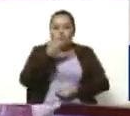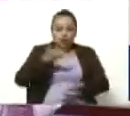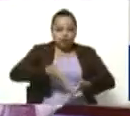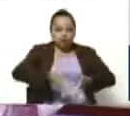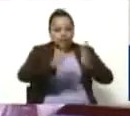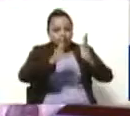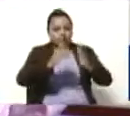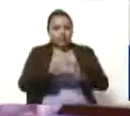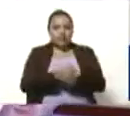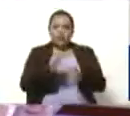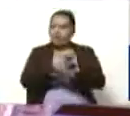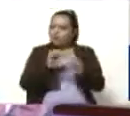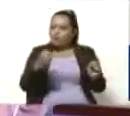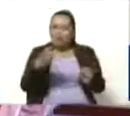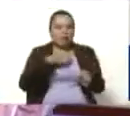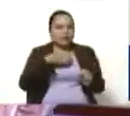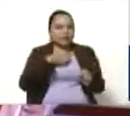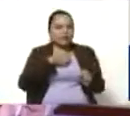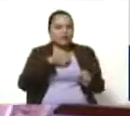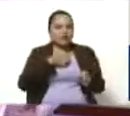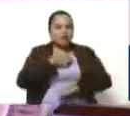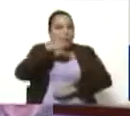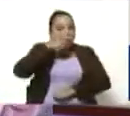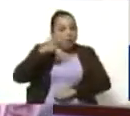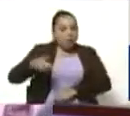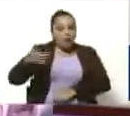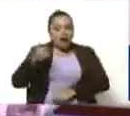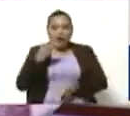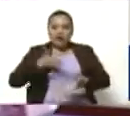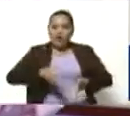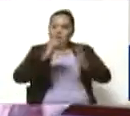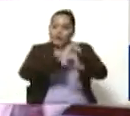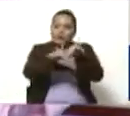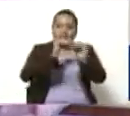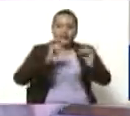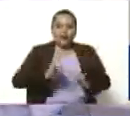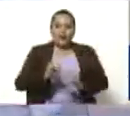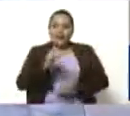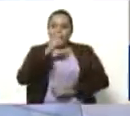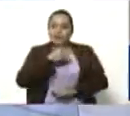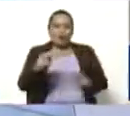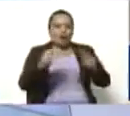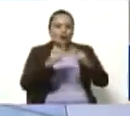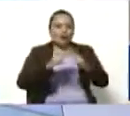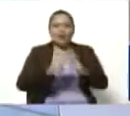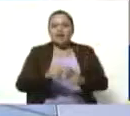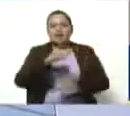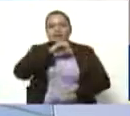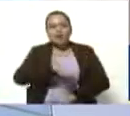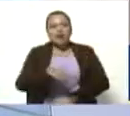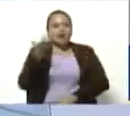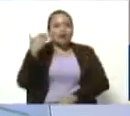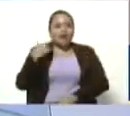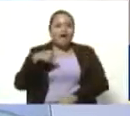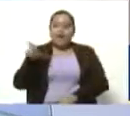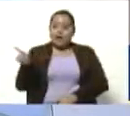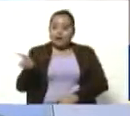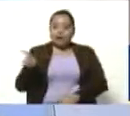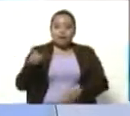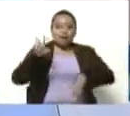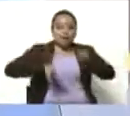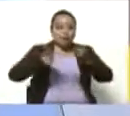imposible que los pueblos sigan una ruta feliz al no conocer su pasado. Entonces nosotros con esta exposición queremos